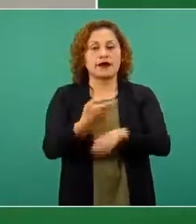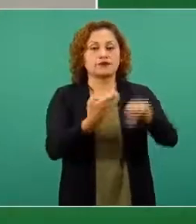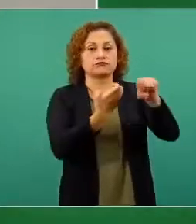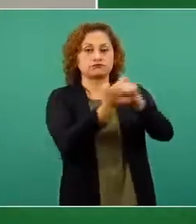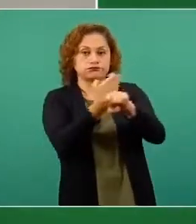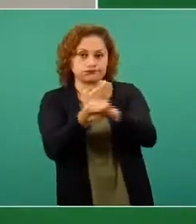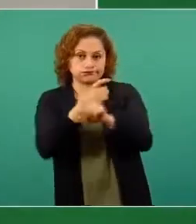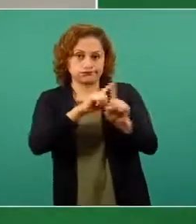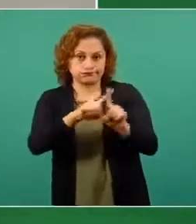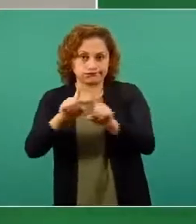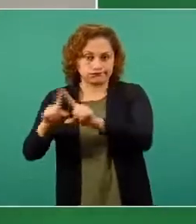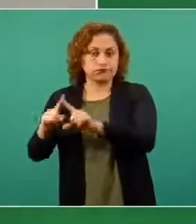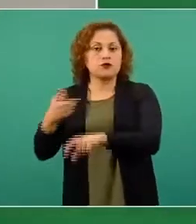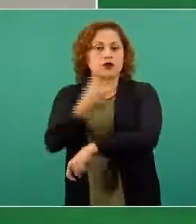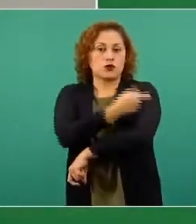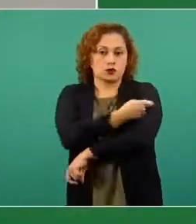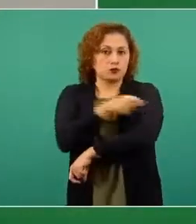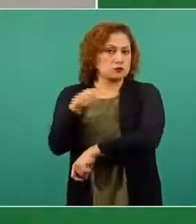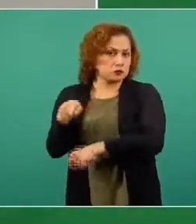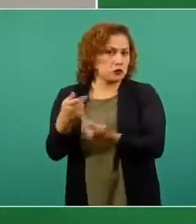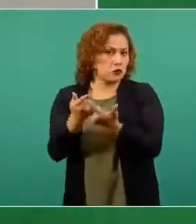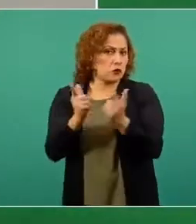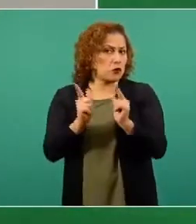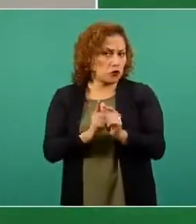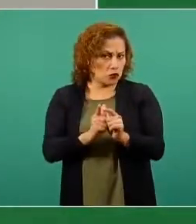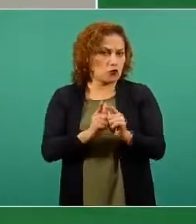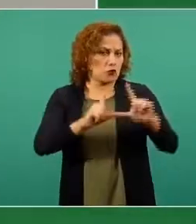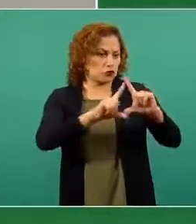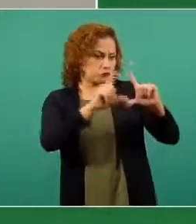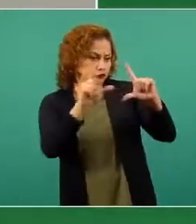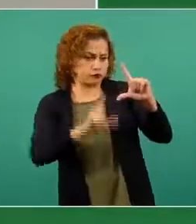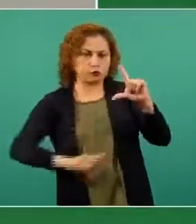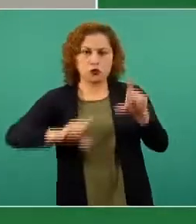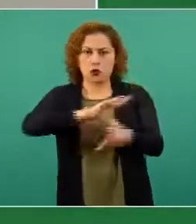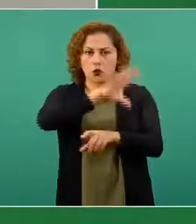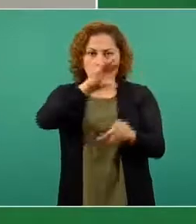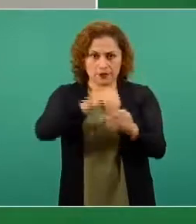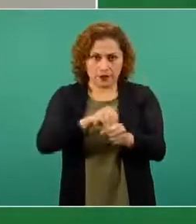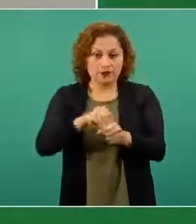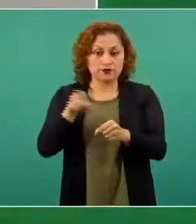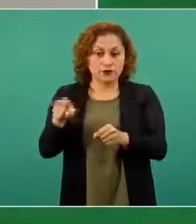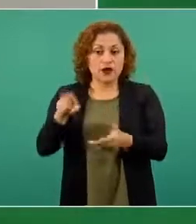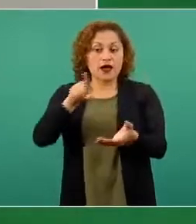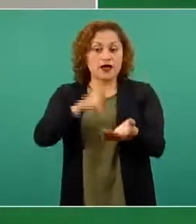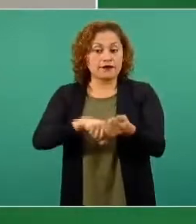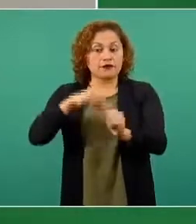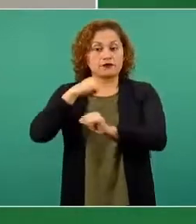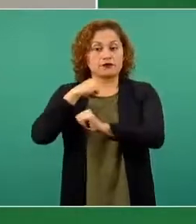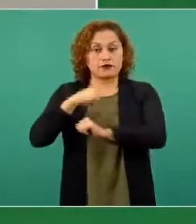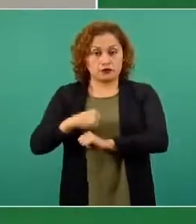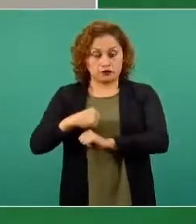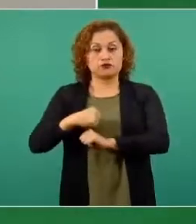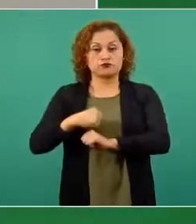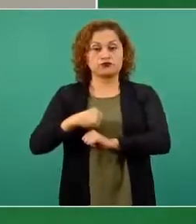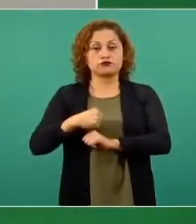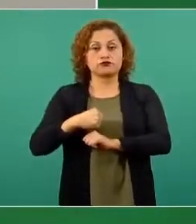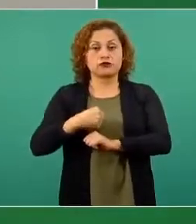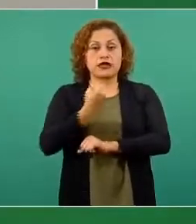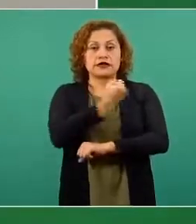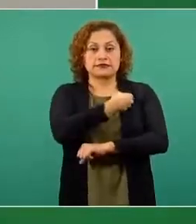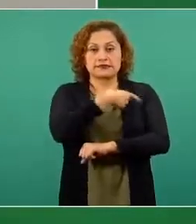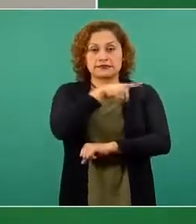vacuna, pues opera en todo el territorio, en coordinación con las autoridades sanitarias